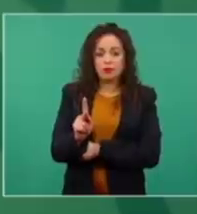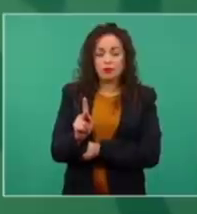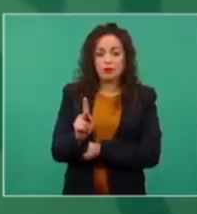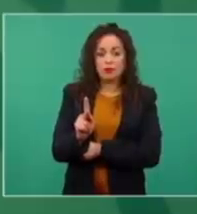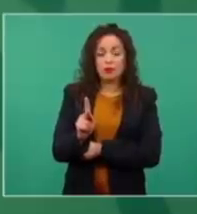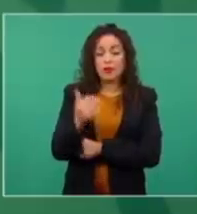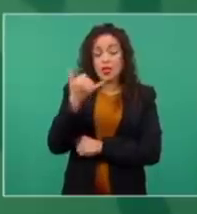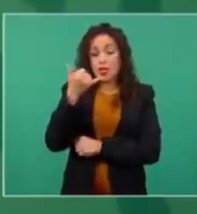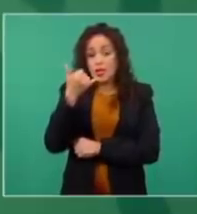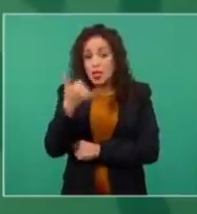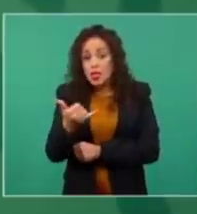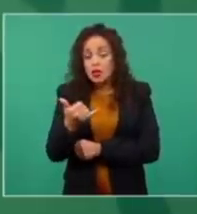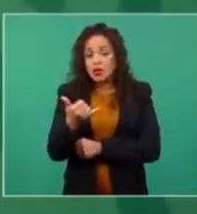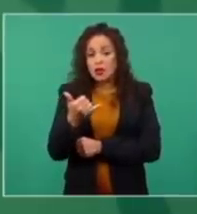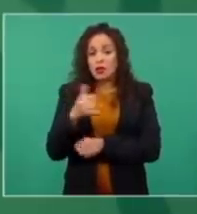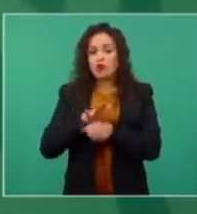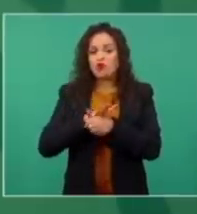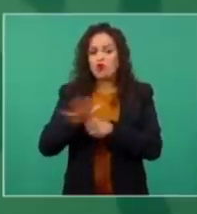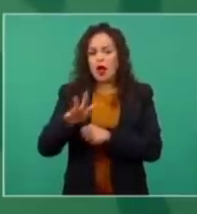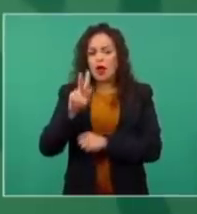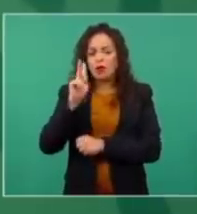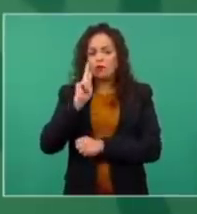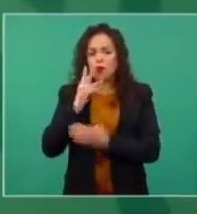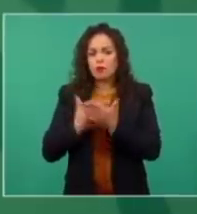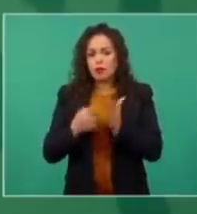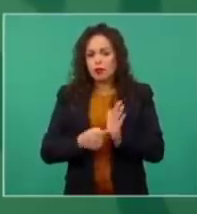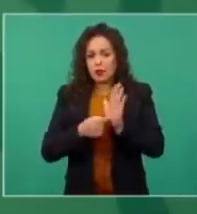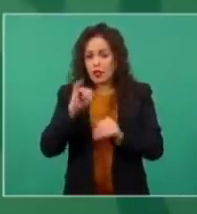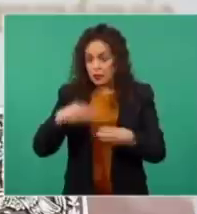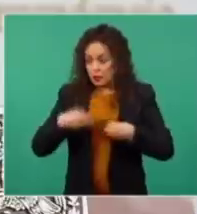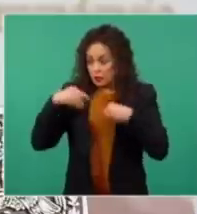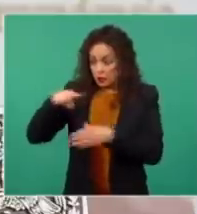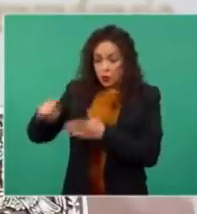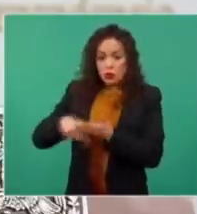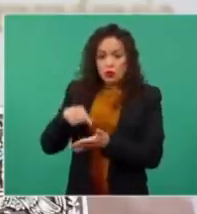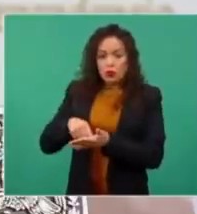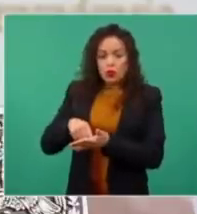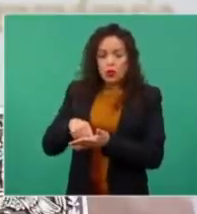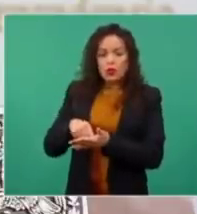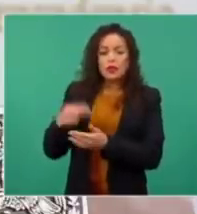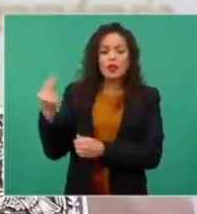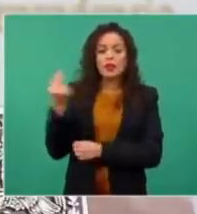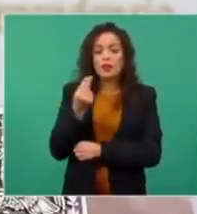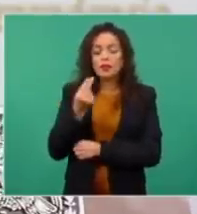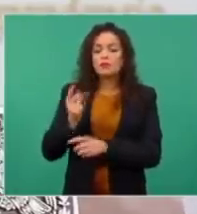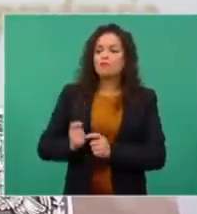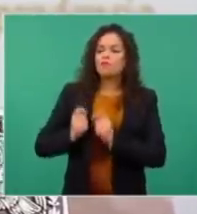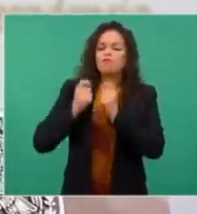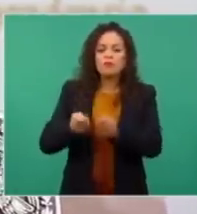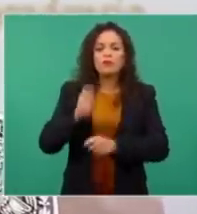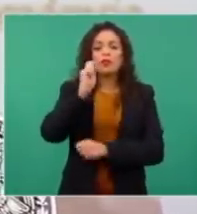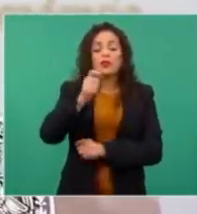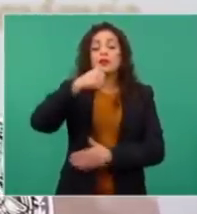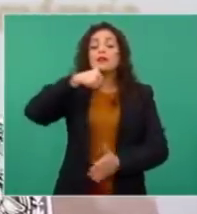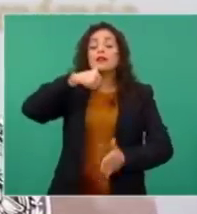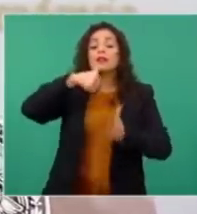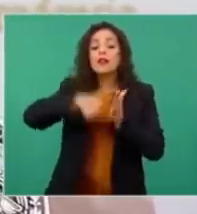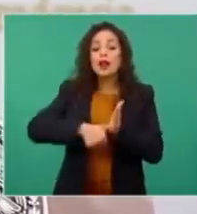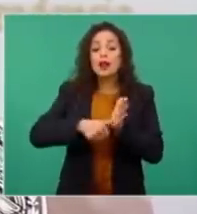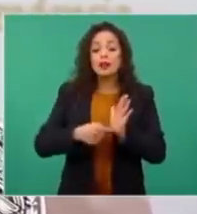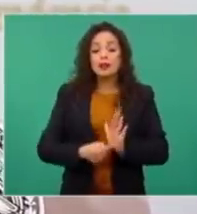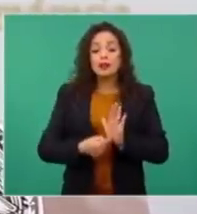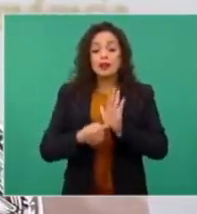residencia, de que vivían ahí los representantes nuestros, tenían que presentar una carta de